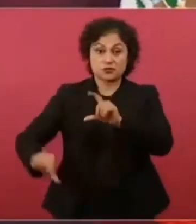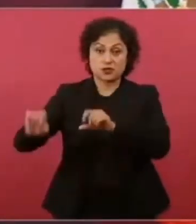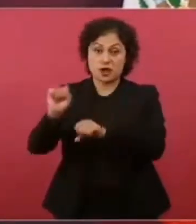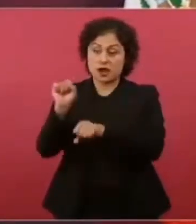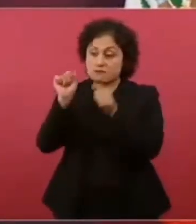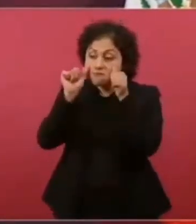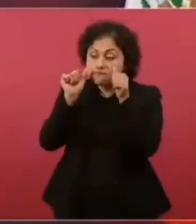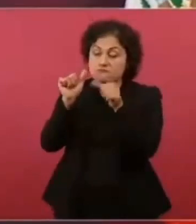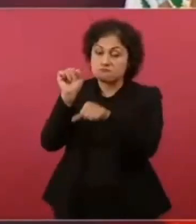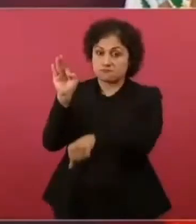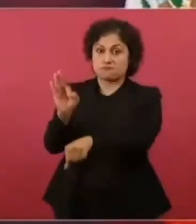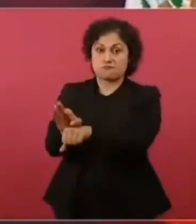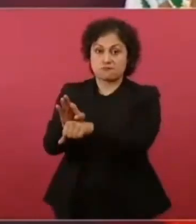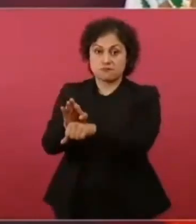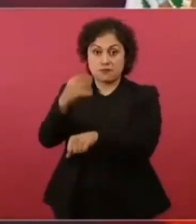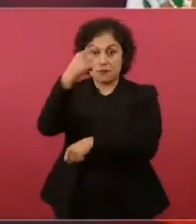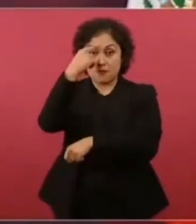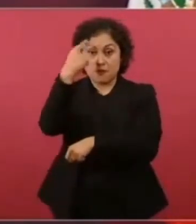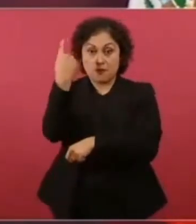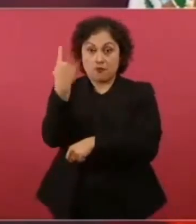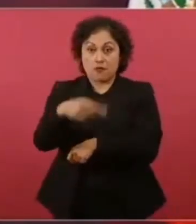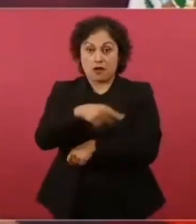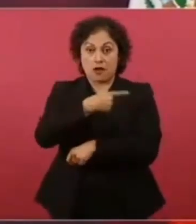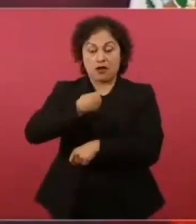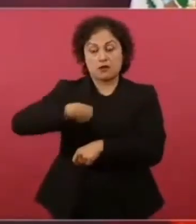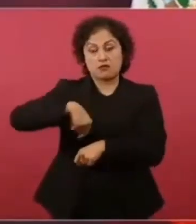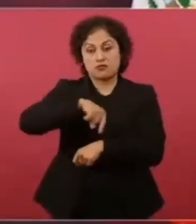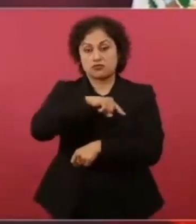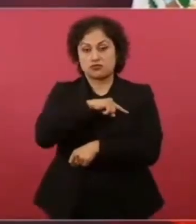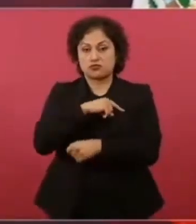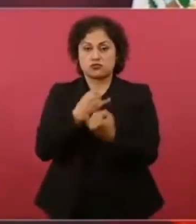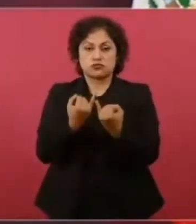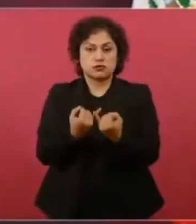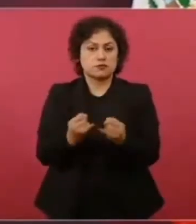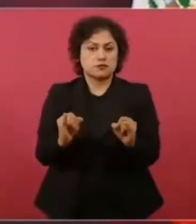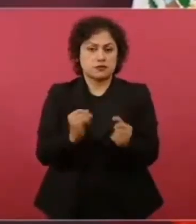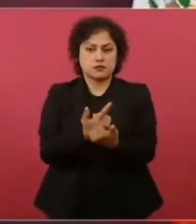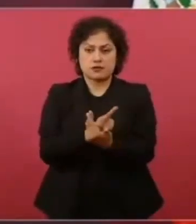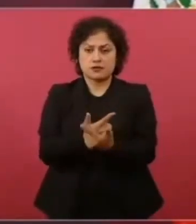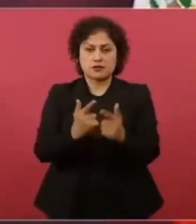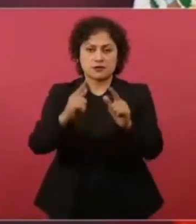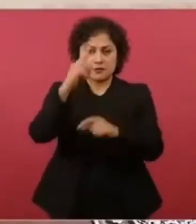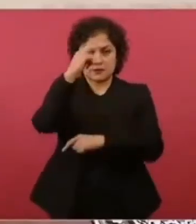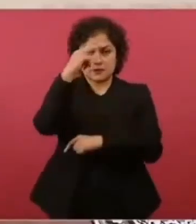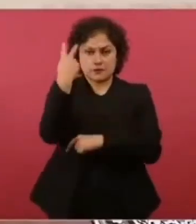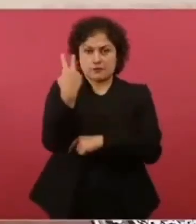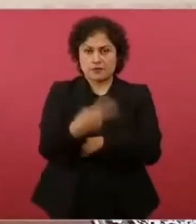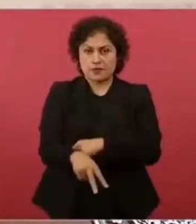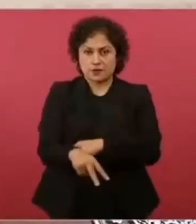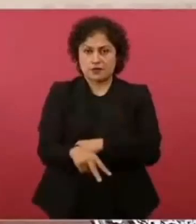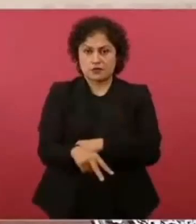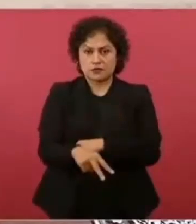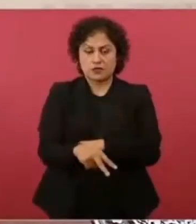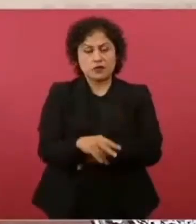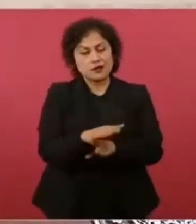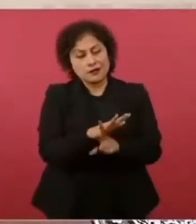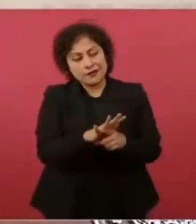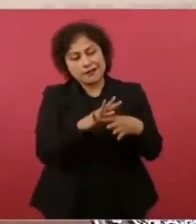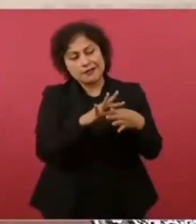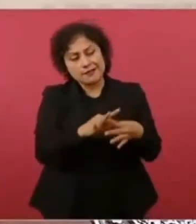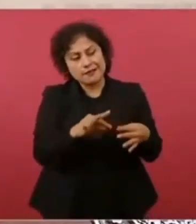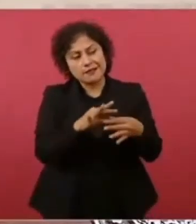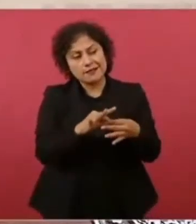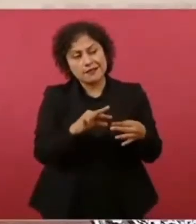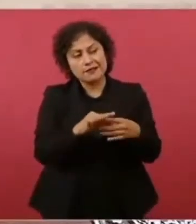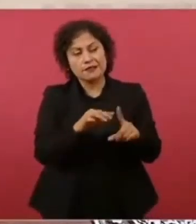para defensa de nuestra soberanía como país libre, como país independiente. Y ya se logró. Y así hemos logrado